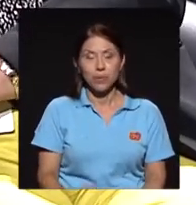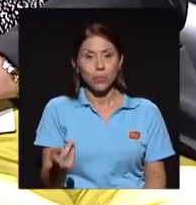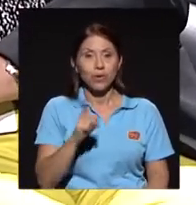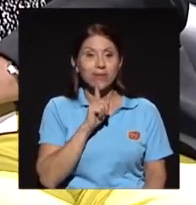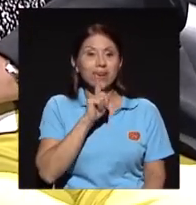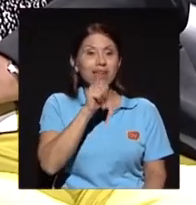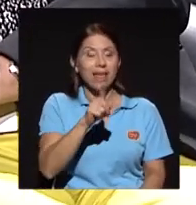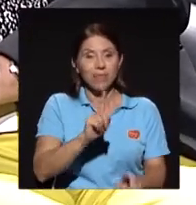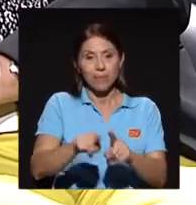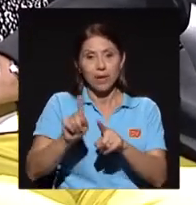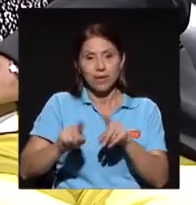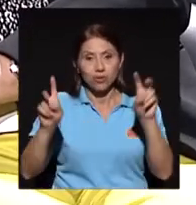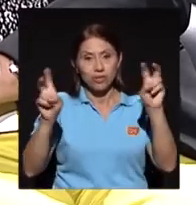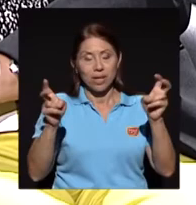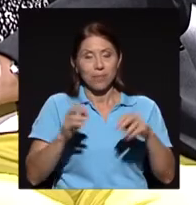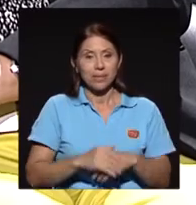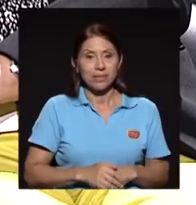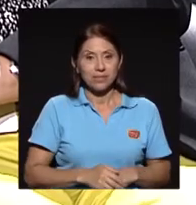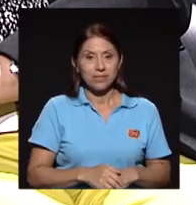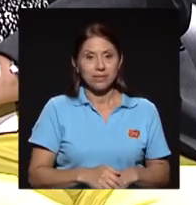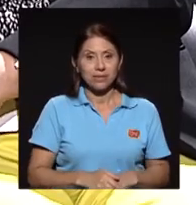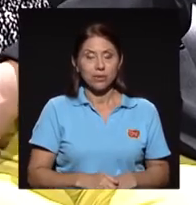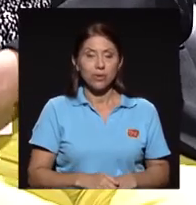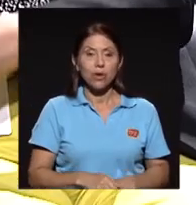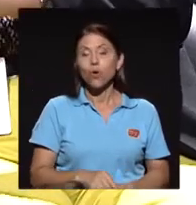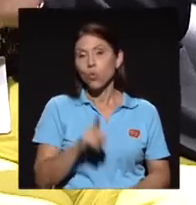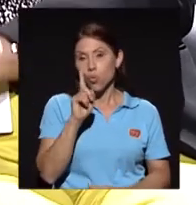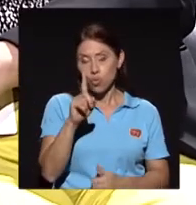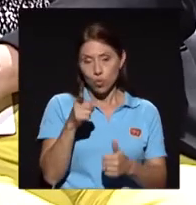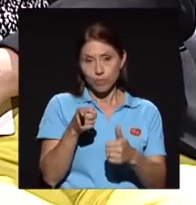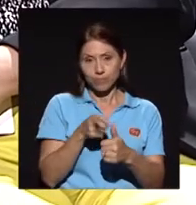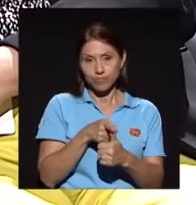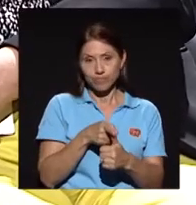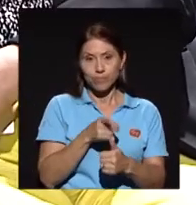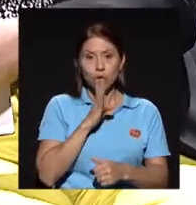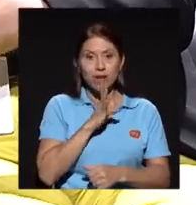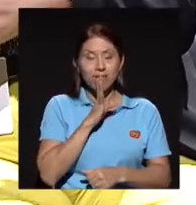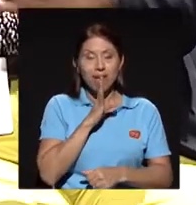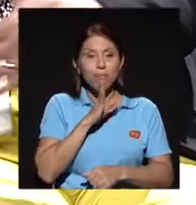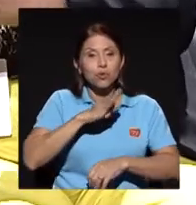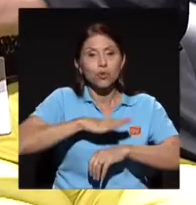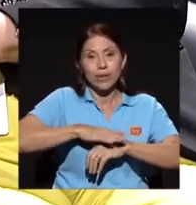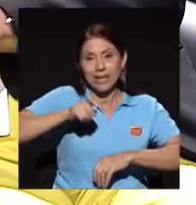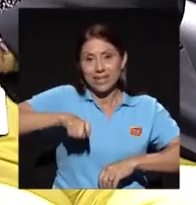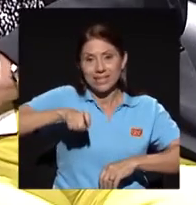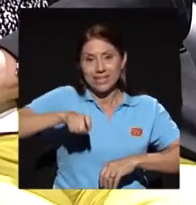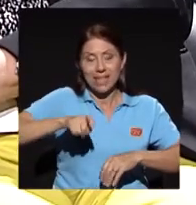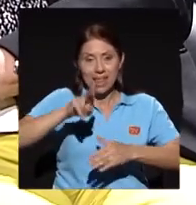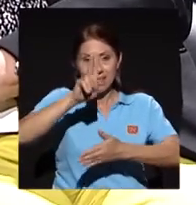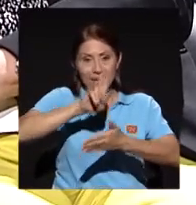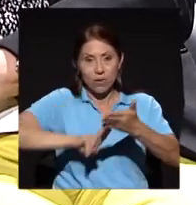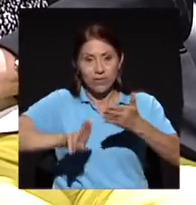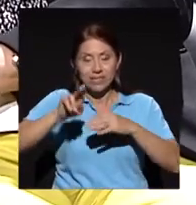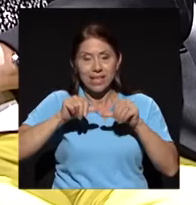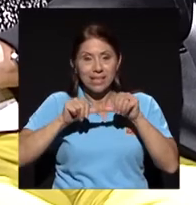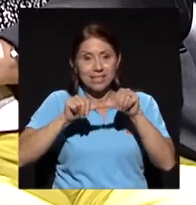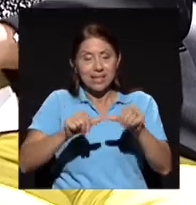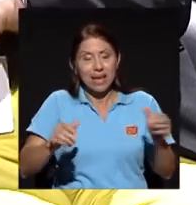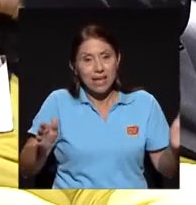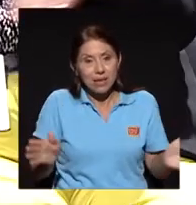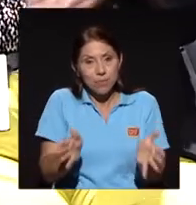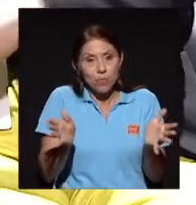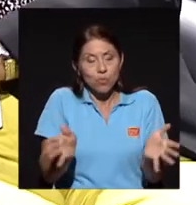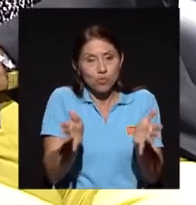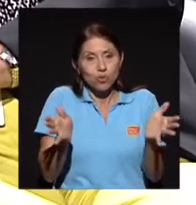varios temas. Uno, en esta línea que hablábamos de la necesidad de que la universidad siga impulsando, ¿verdad?,